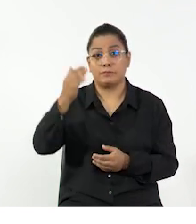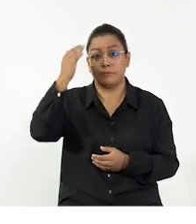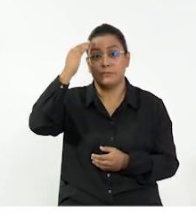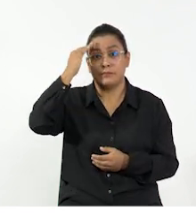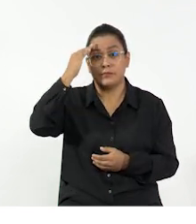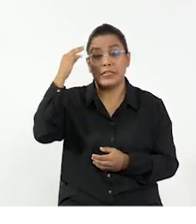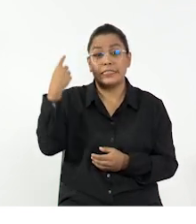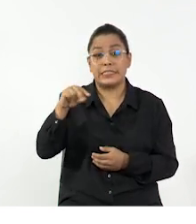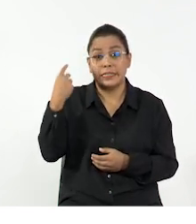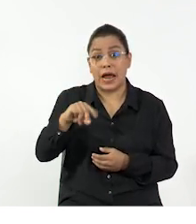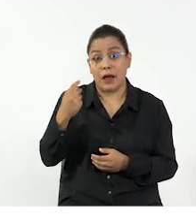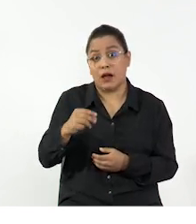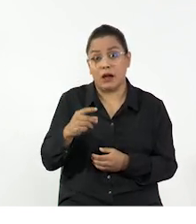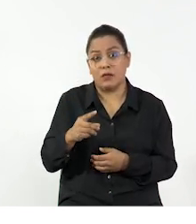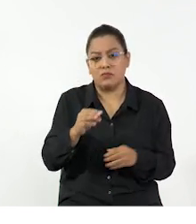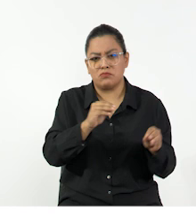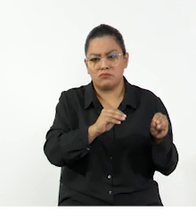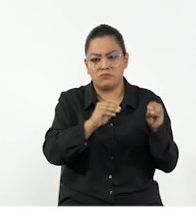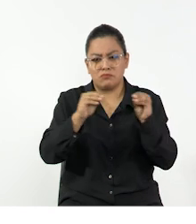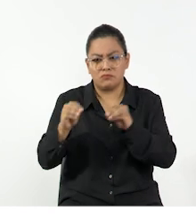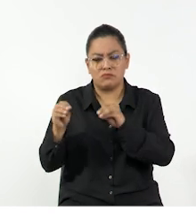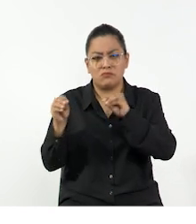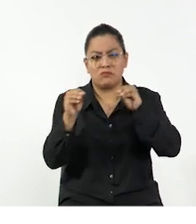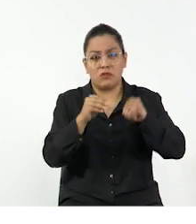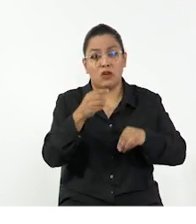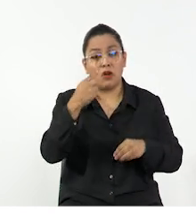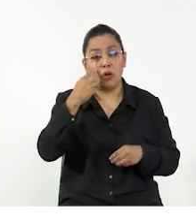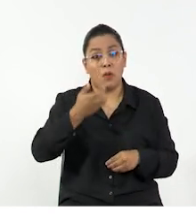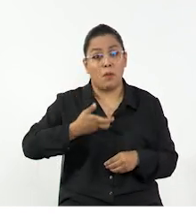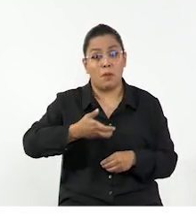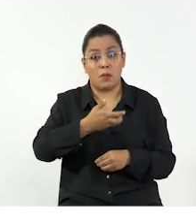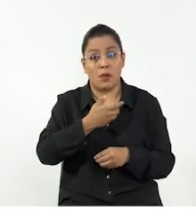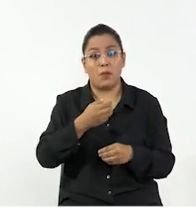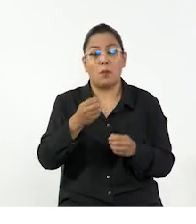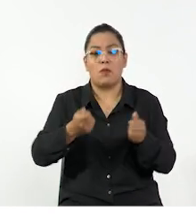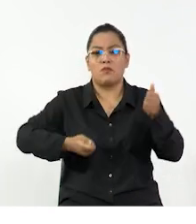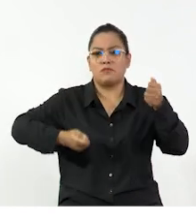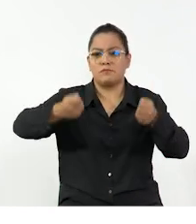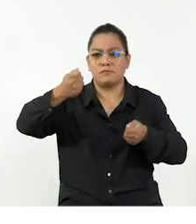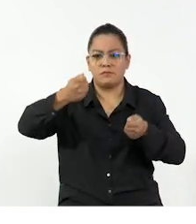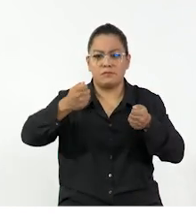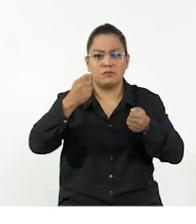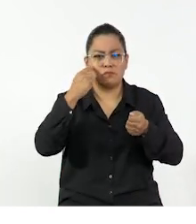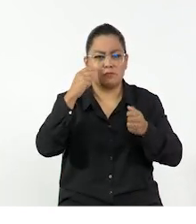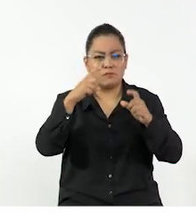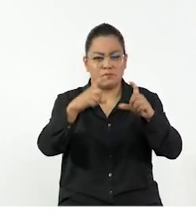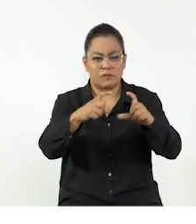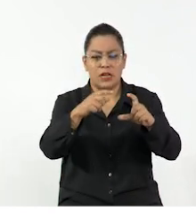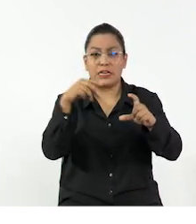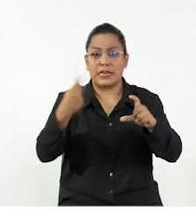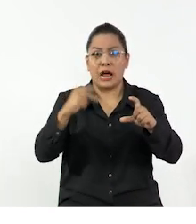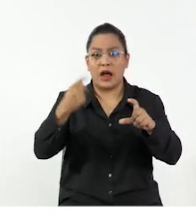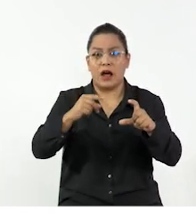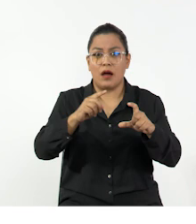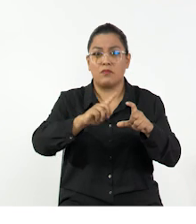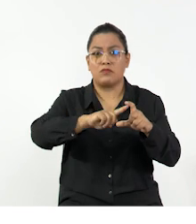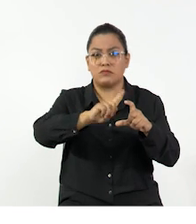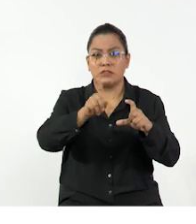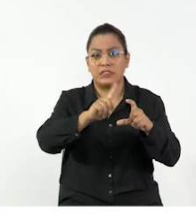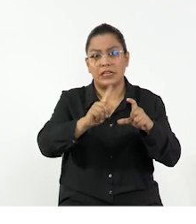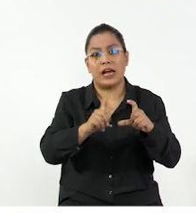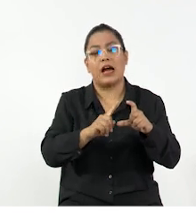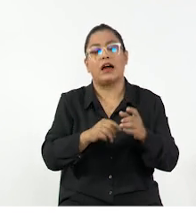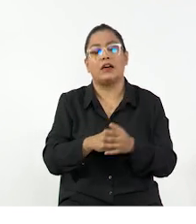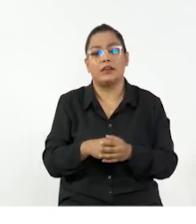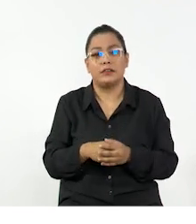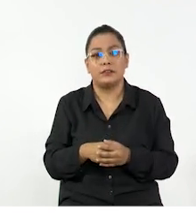escalar se conoce como rapidez y es lo que nosotros vemos en el velocímetro cuando nos conducimos en nuestro vehículo.